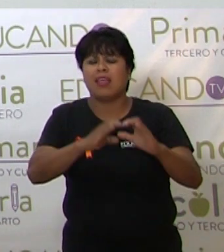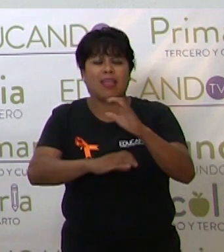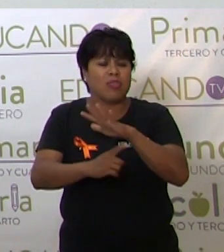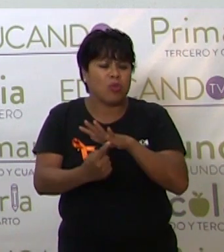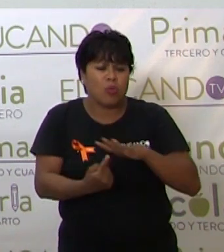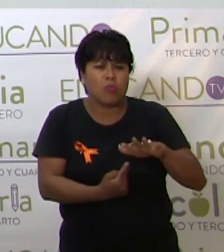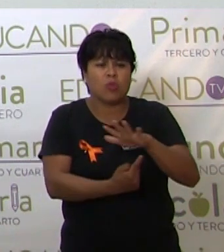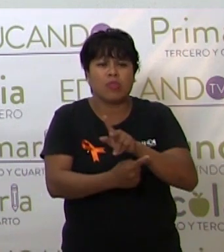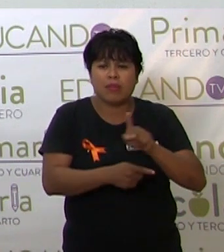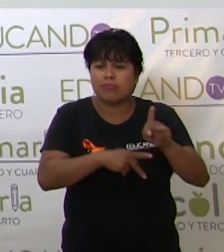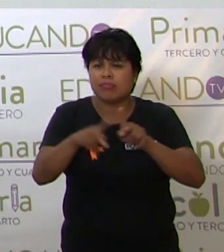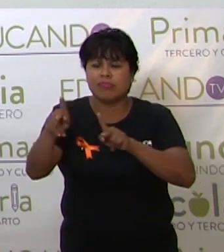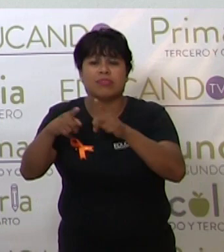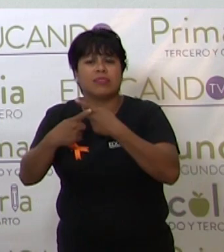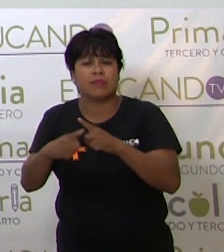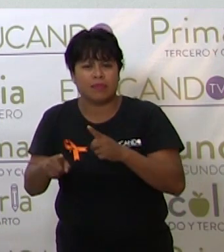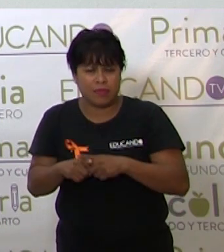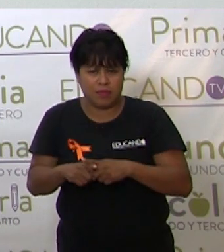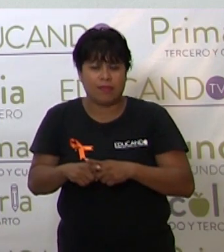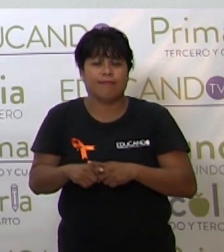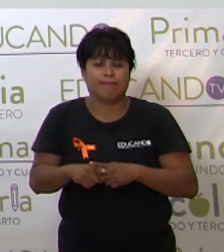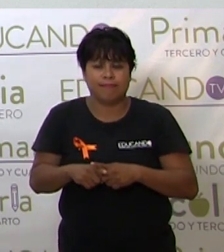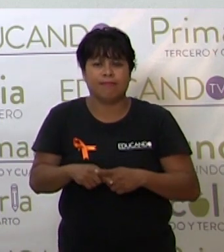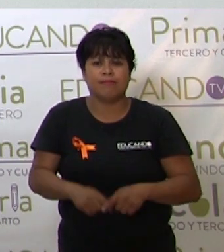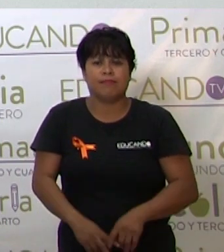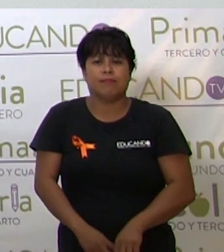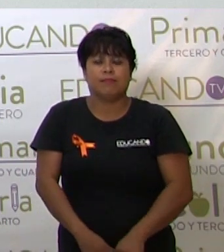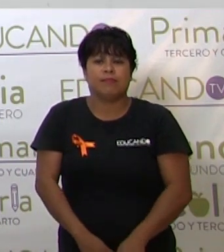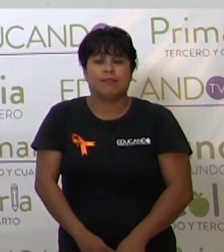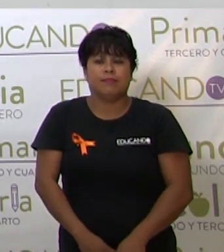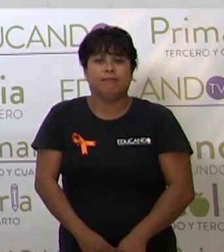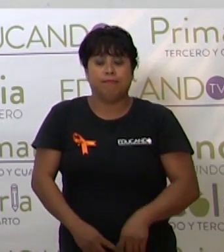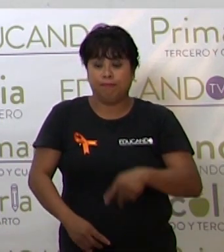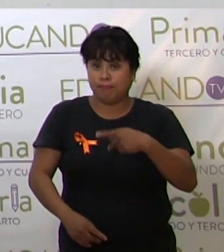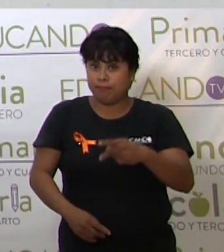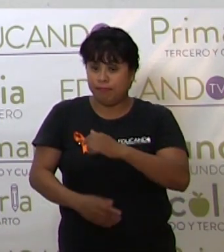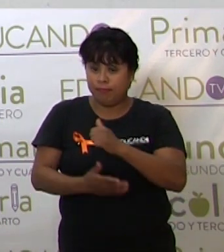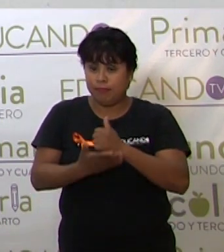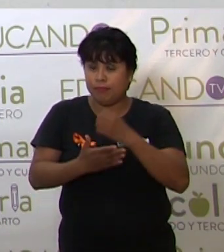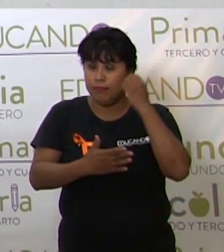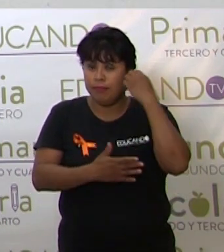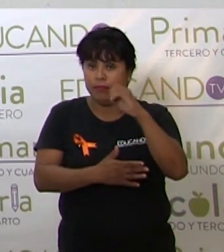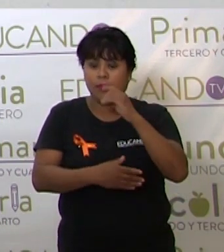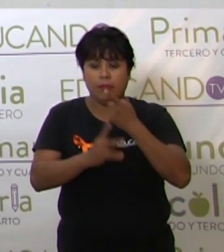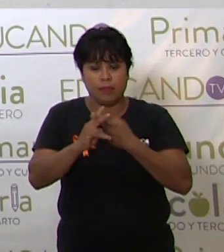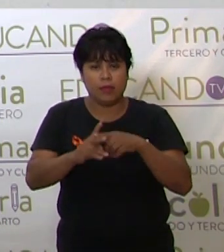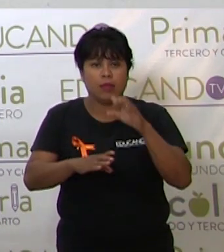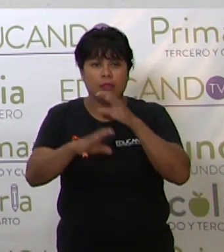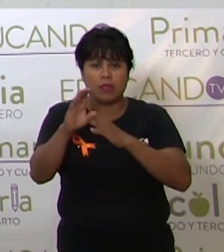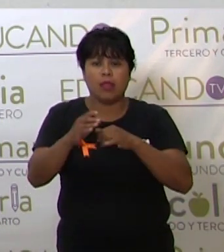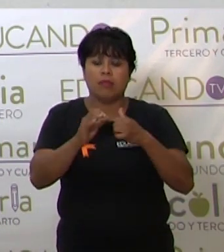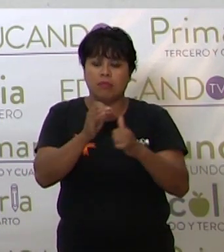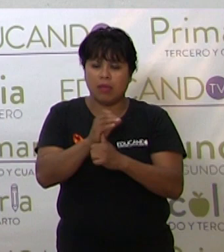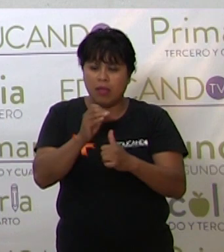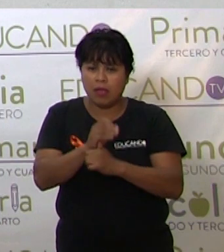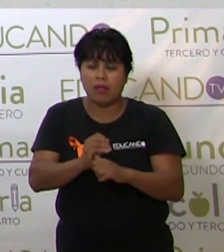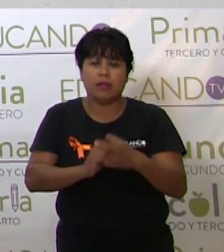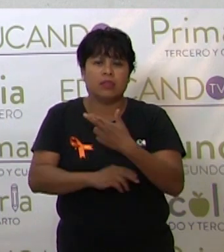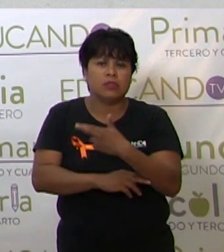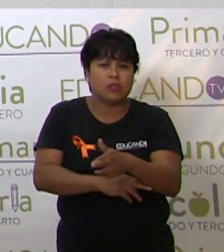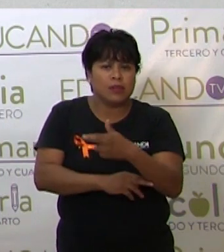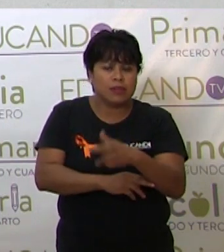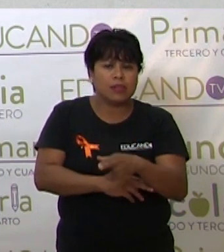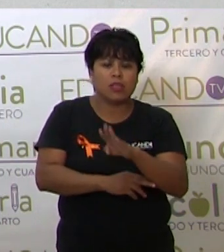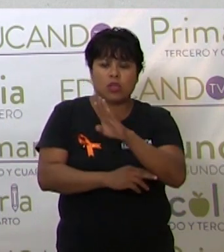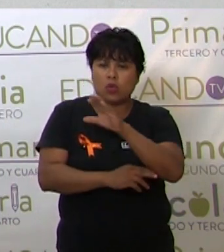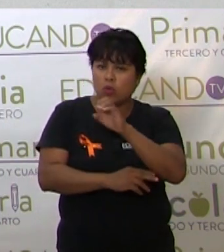comunidades mixtecas y zapotecas. En la ciudad de Oaxaca comenzó a cantar en bares, restaurantes y